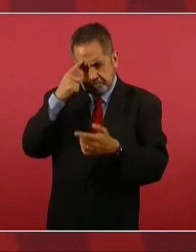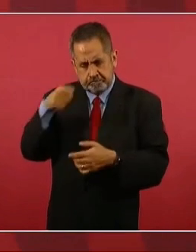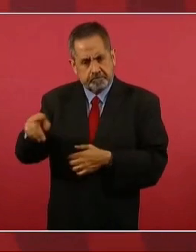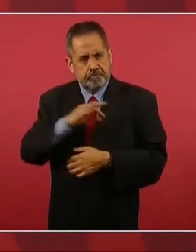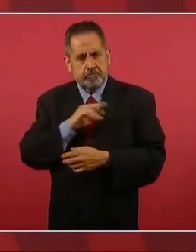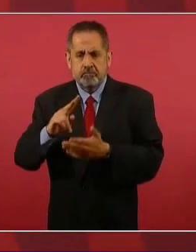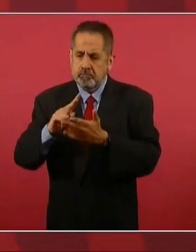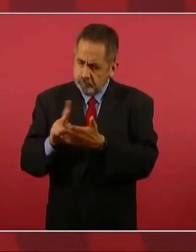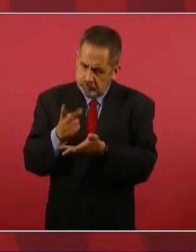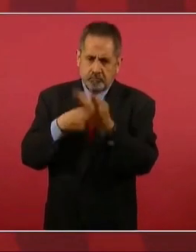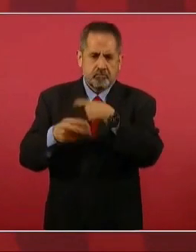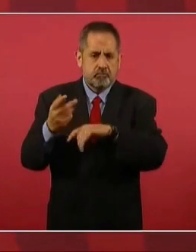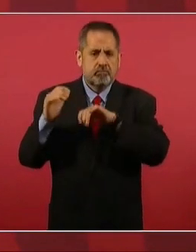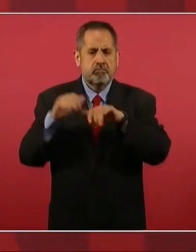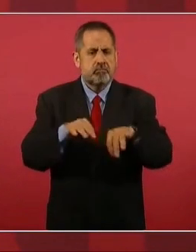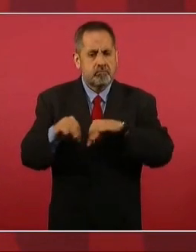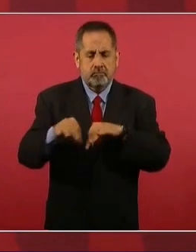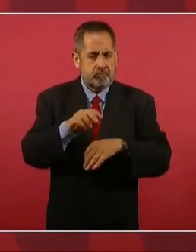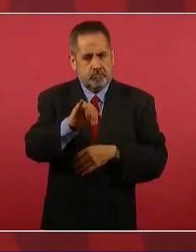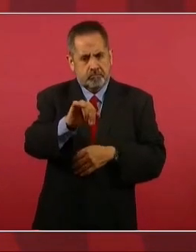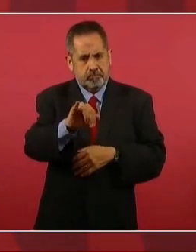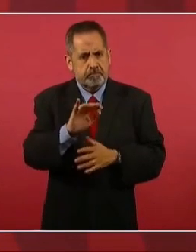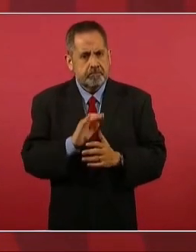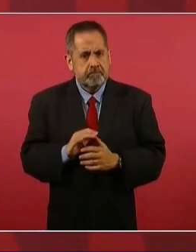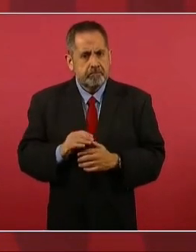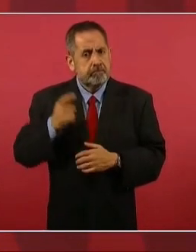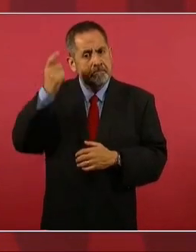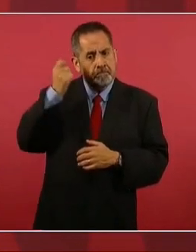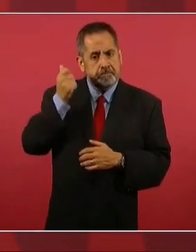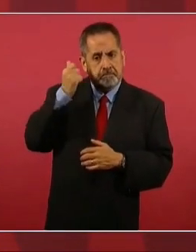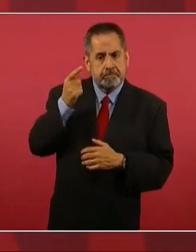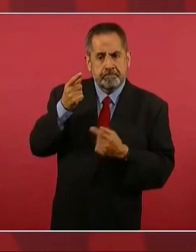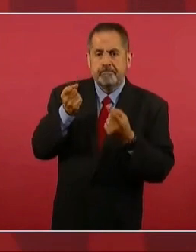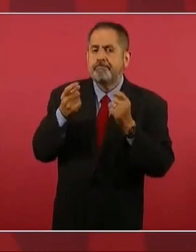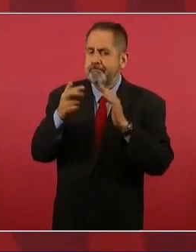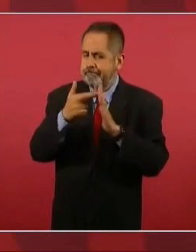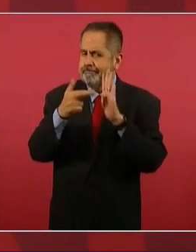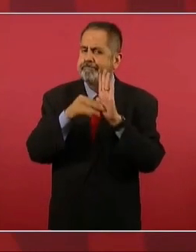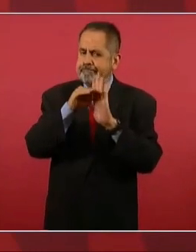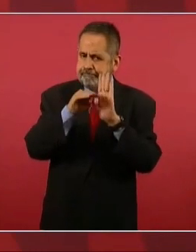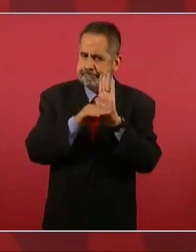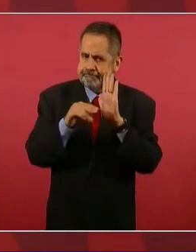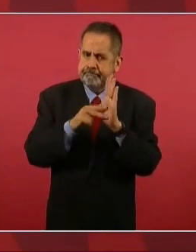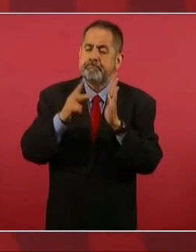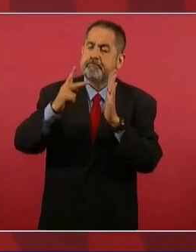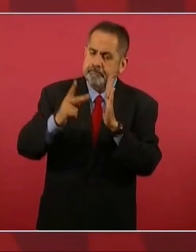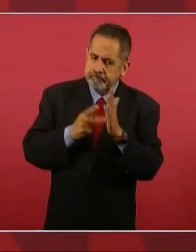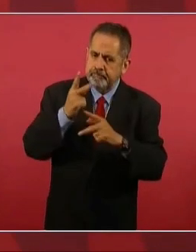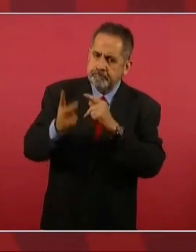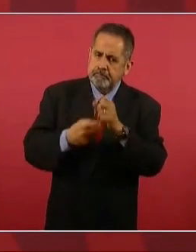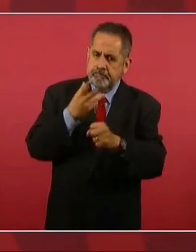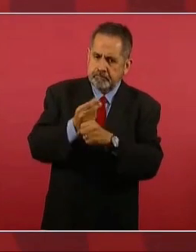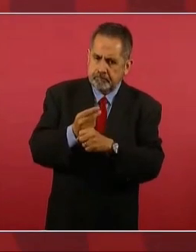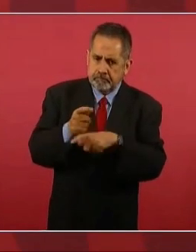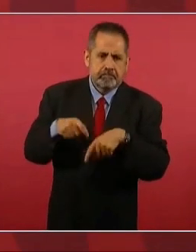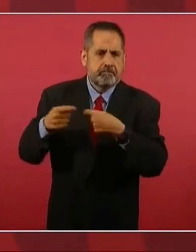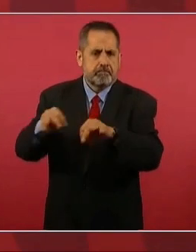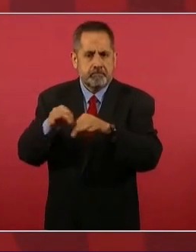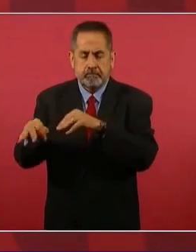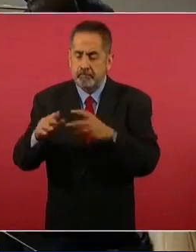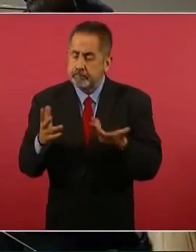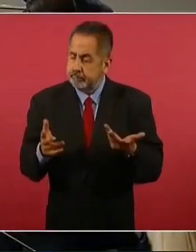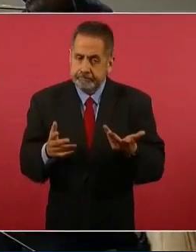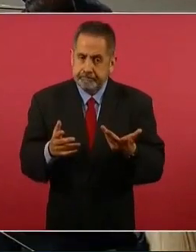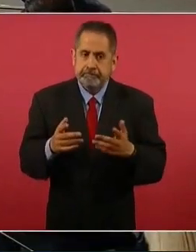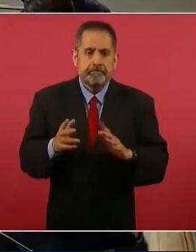ser recontratados. En los casos de las jubilaciones hay mecanismos específicos de cómo se hace esa recontratación,